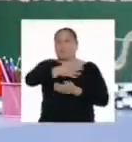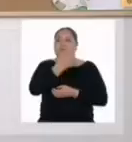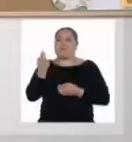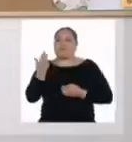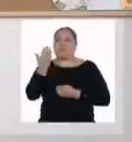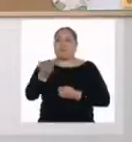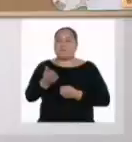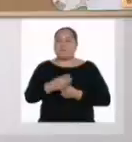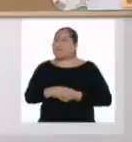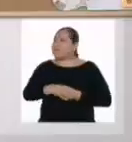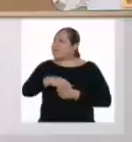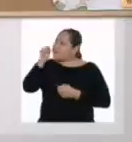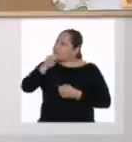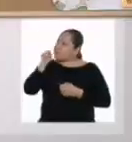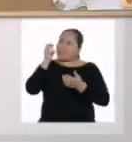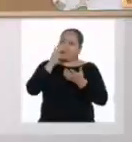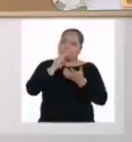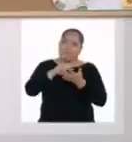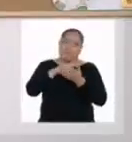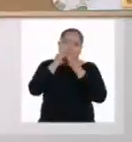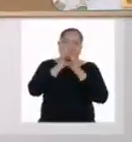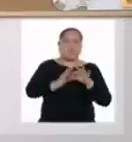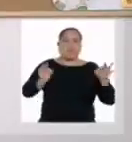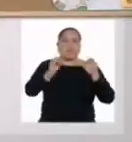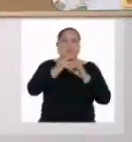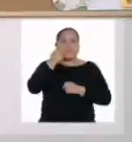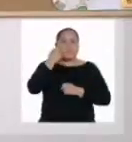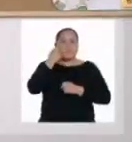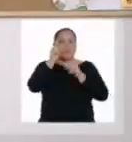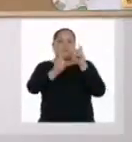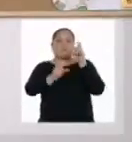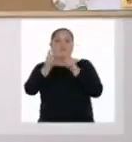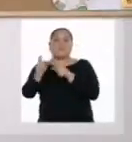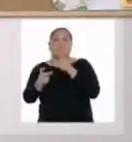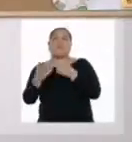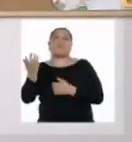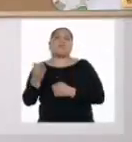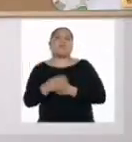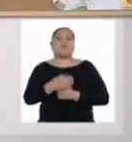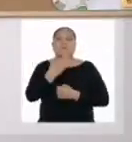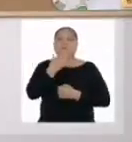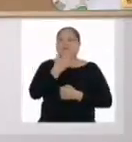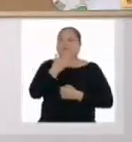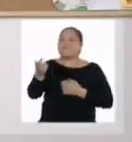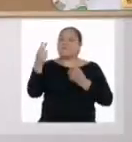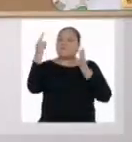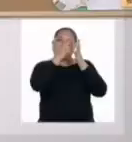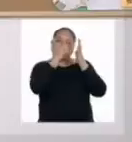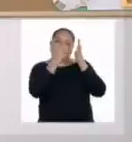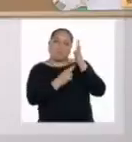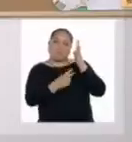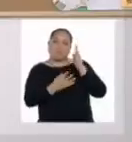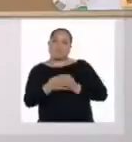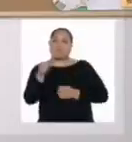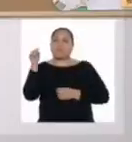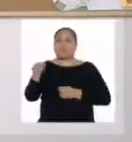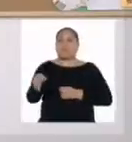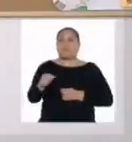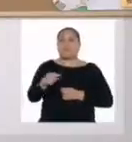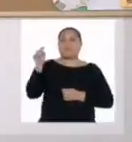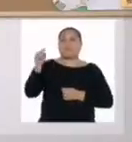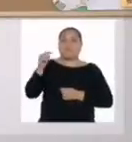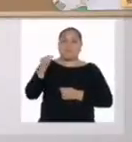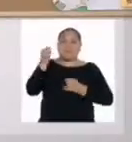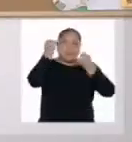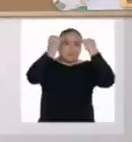mejorarlos. Lo más importante es conocer a nuestro público, es decir, a quién nos vamos a dirigir, porque es en